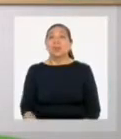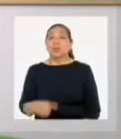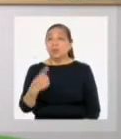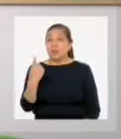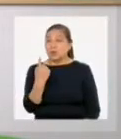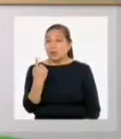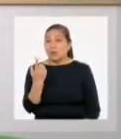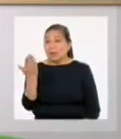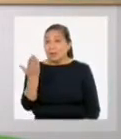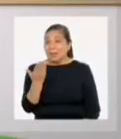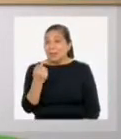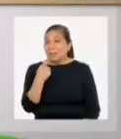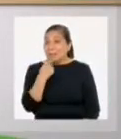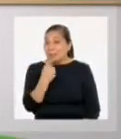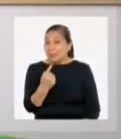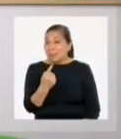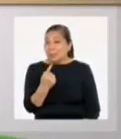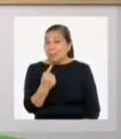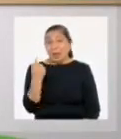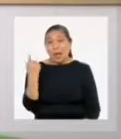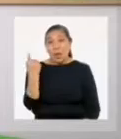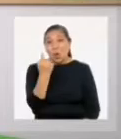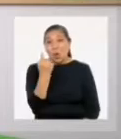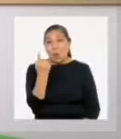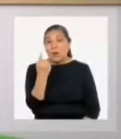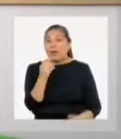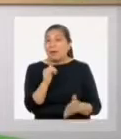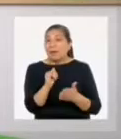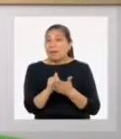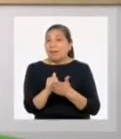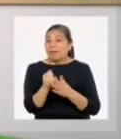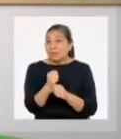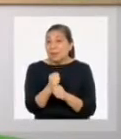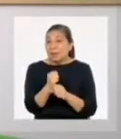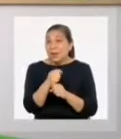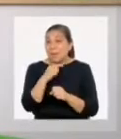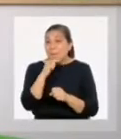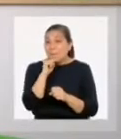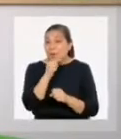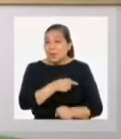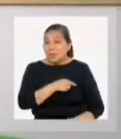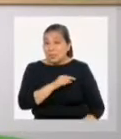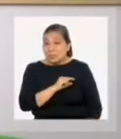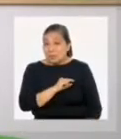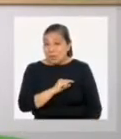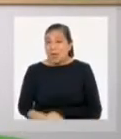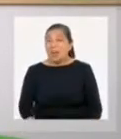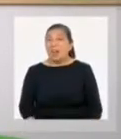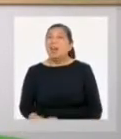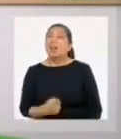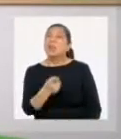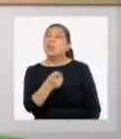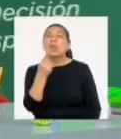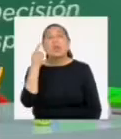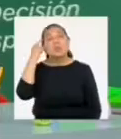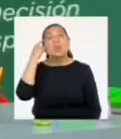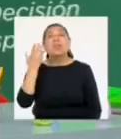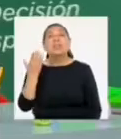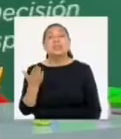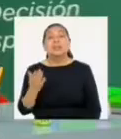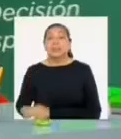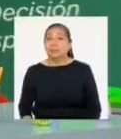¿Sólo las actividades mencionadas eran las únicas en las que se desempeñaban las mujeres españolas? ¿Qué dicen?